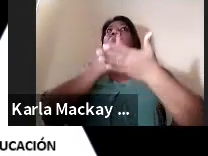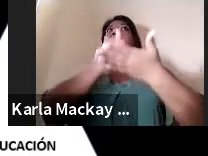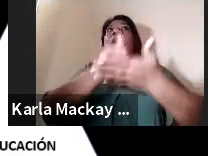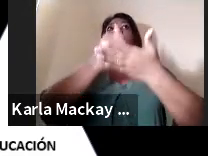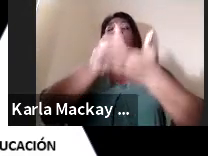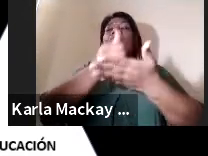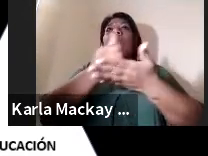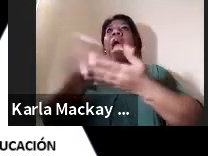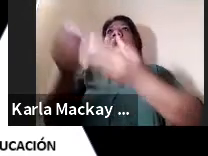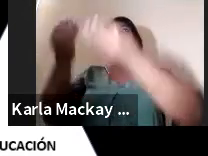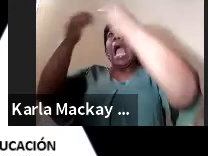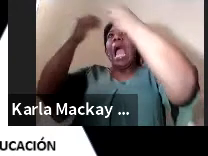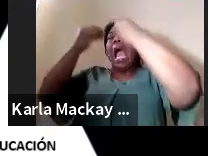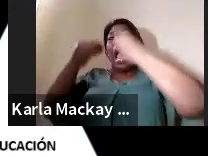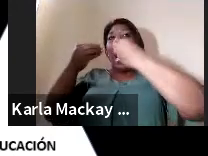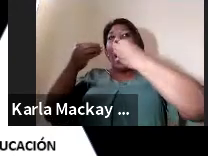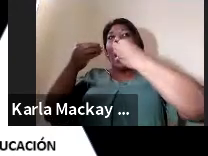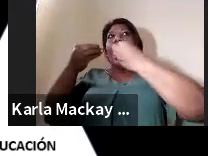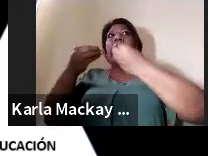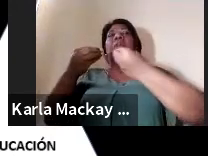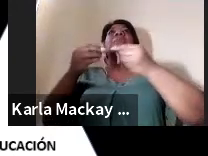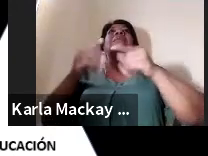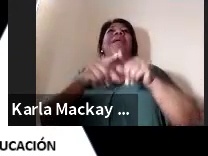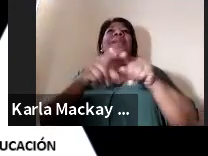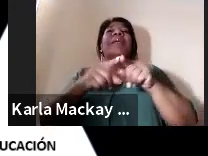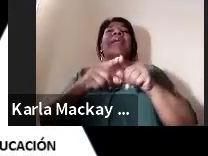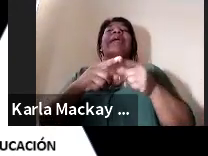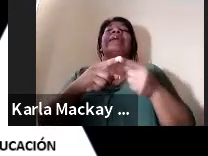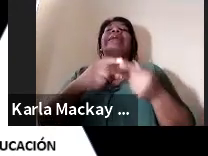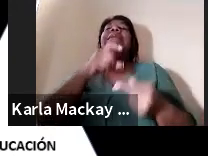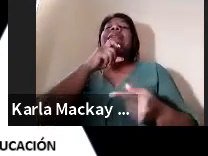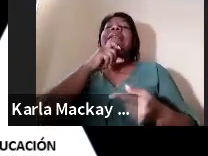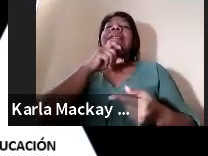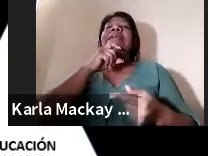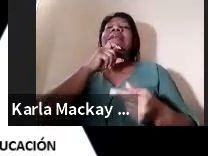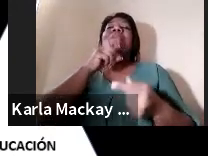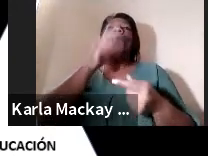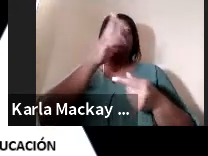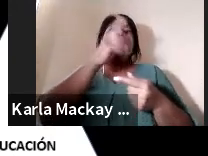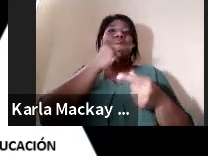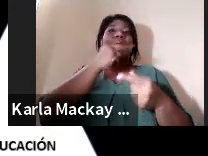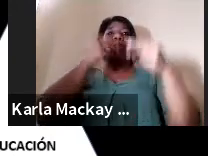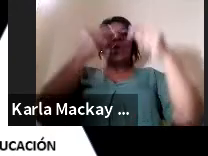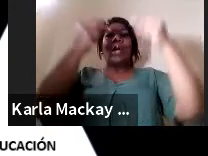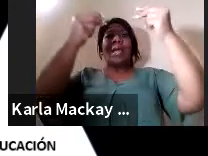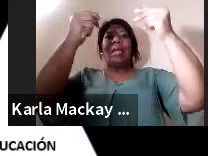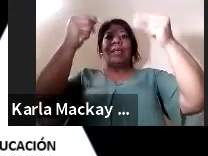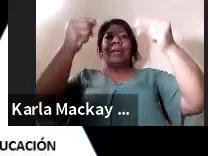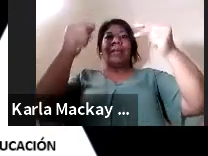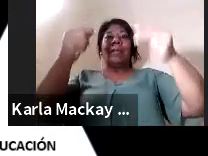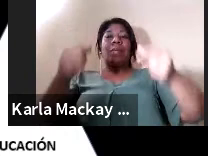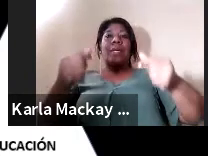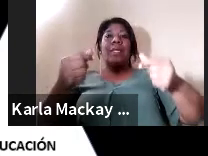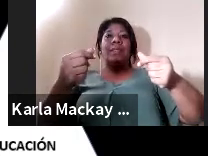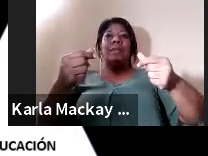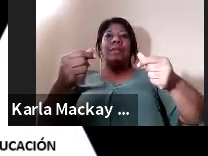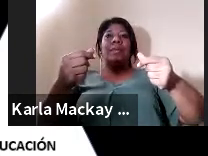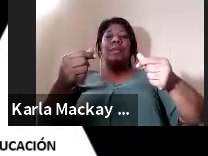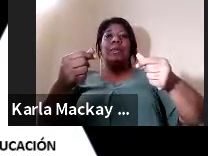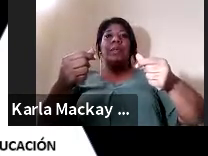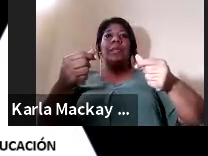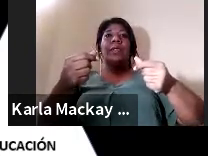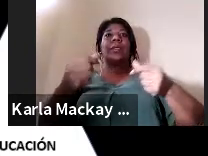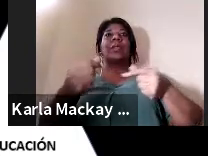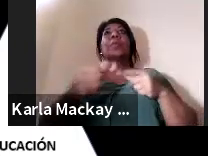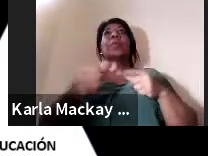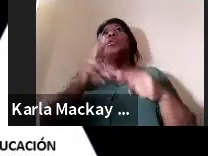depender un presupuesto de una universidad, de una institución para poder